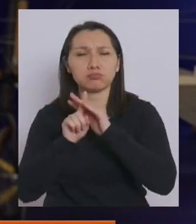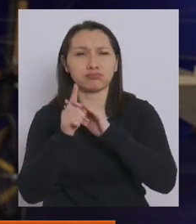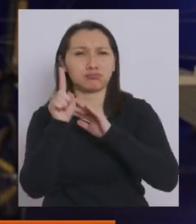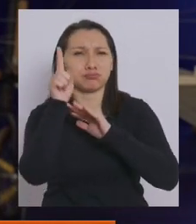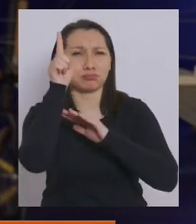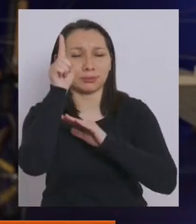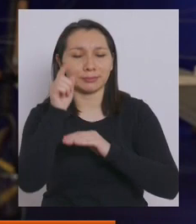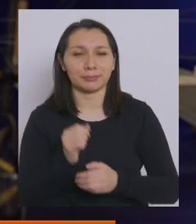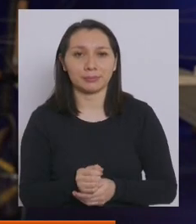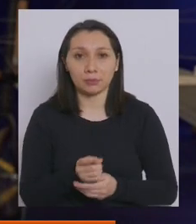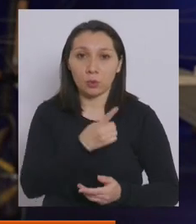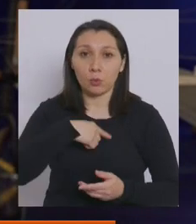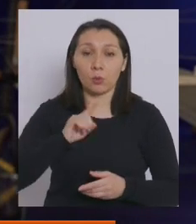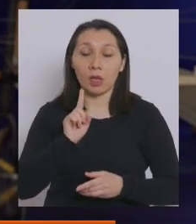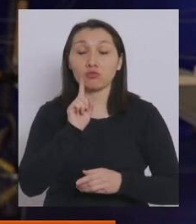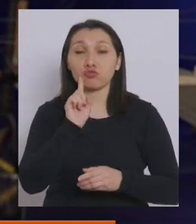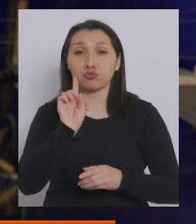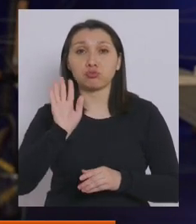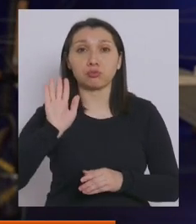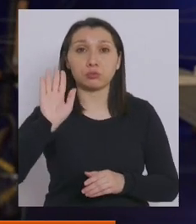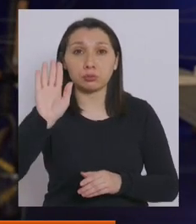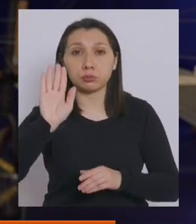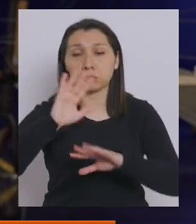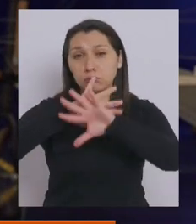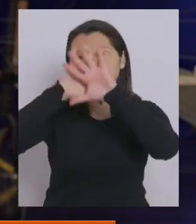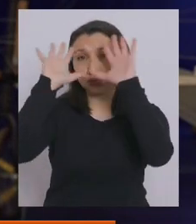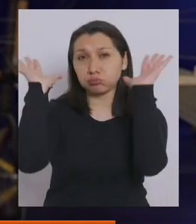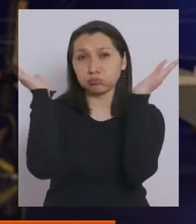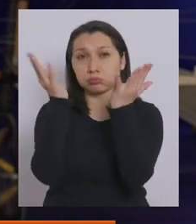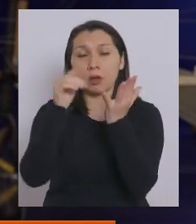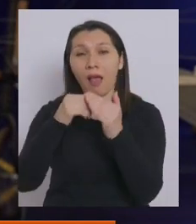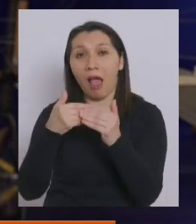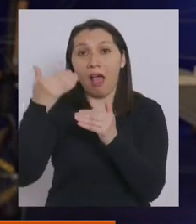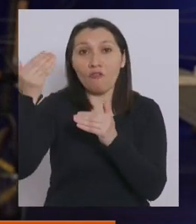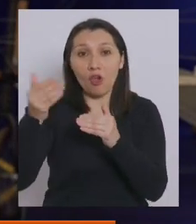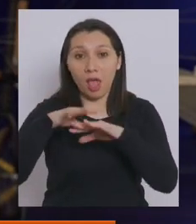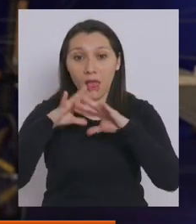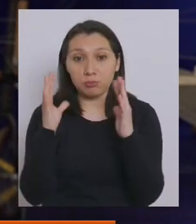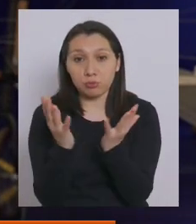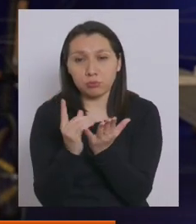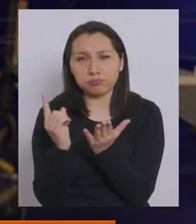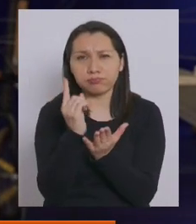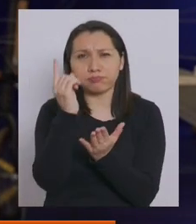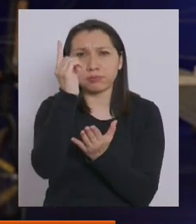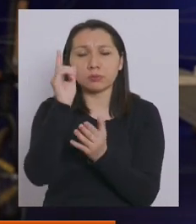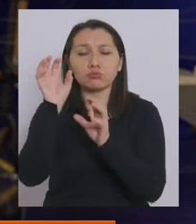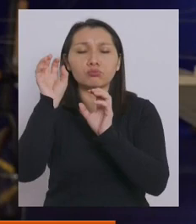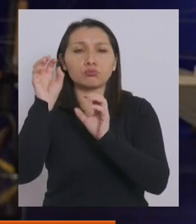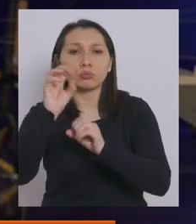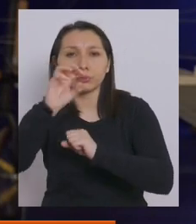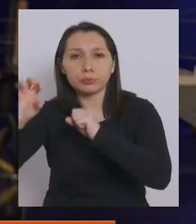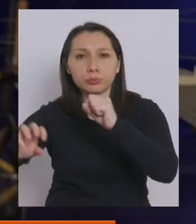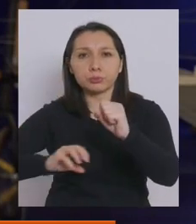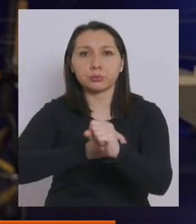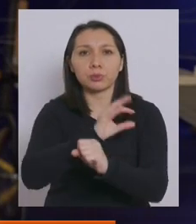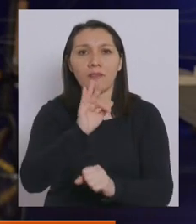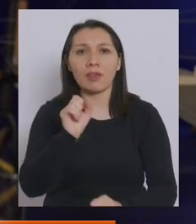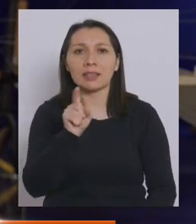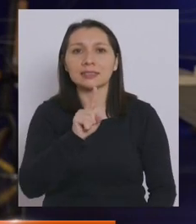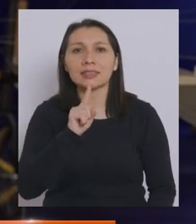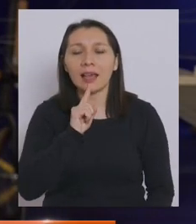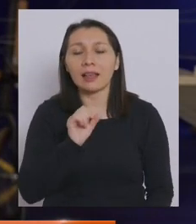Nuestra presencia en el espacio se ha materializado a través de satélites como el FASAT Alpha,